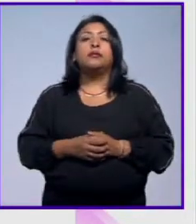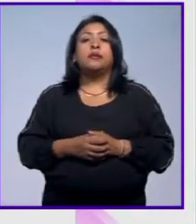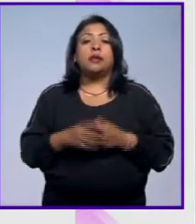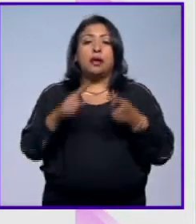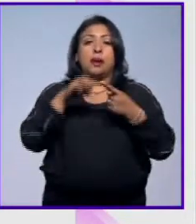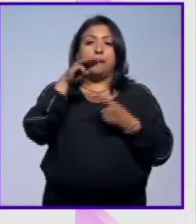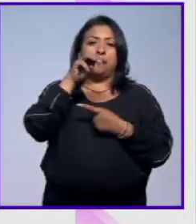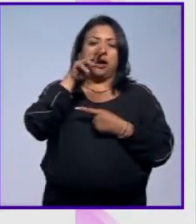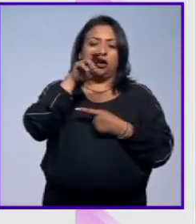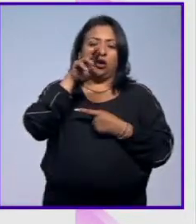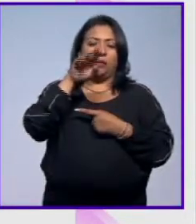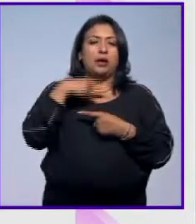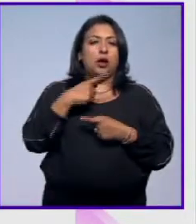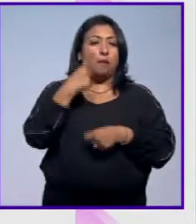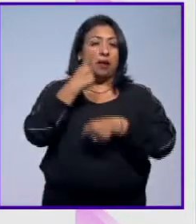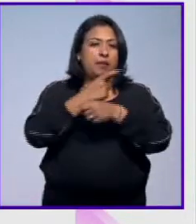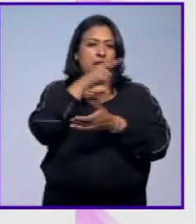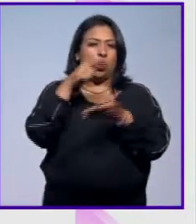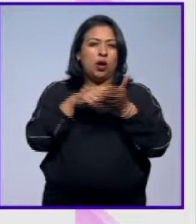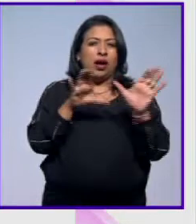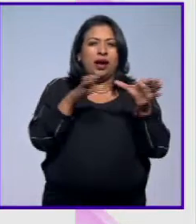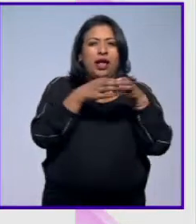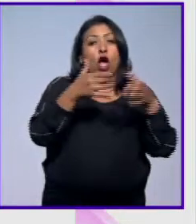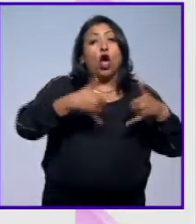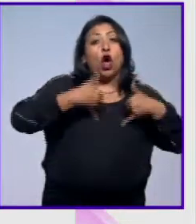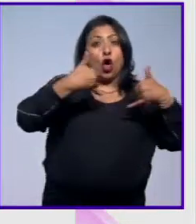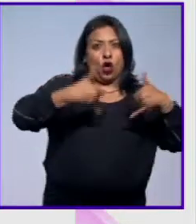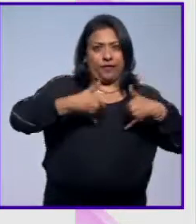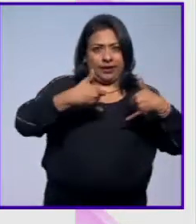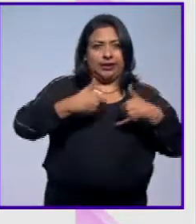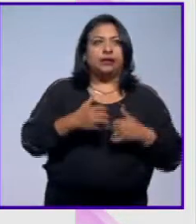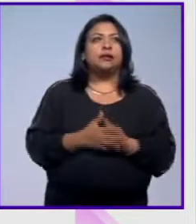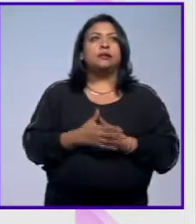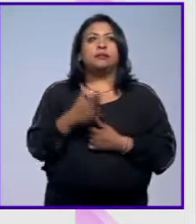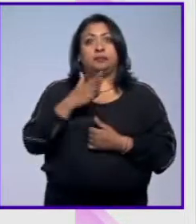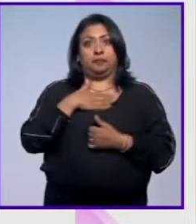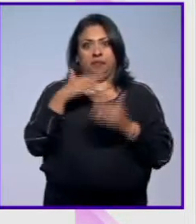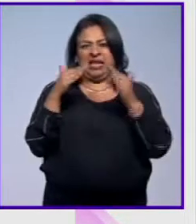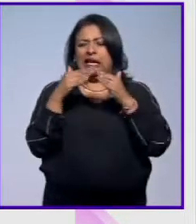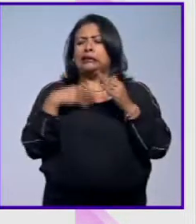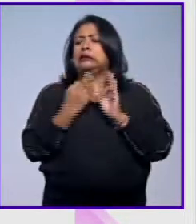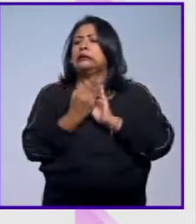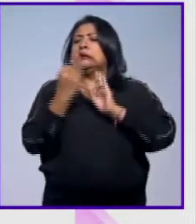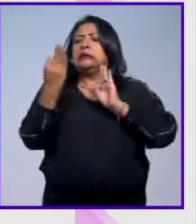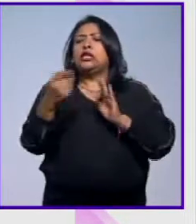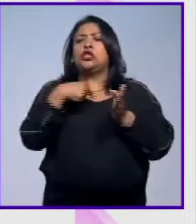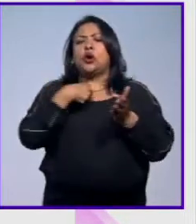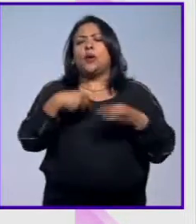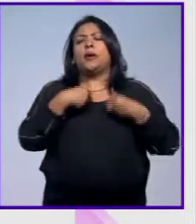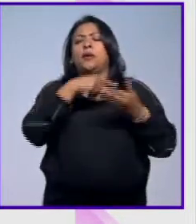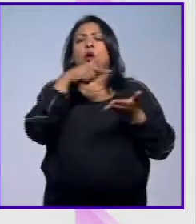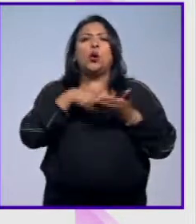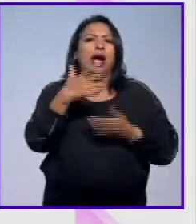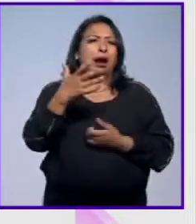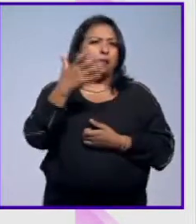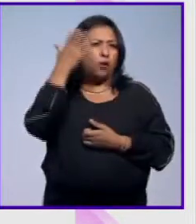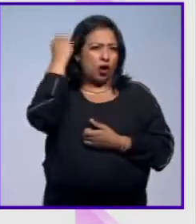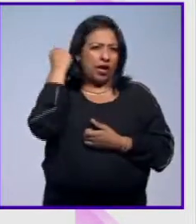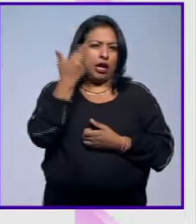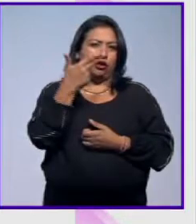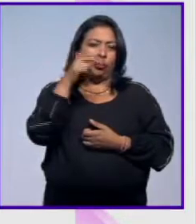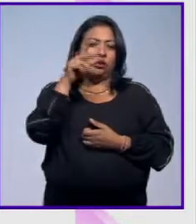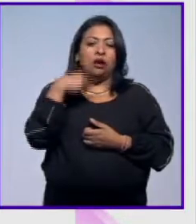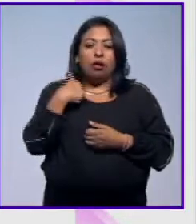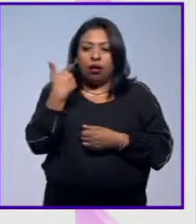Marlon Emilio Celis fue el primer lugar en la categoría jóvenes. Pues en mi casa cerca, yo vivo en Huichilac, Morelos. Entonces ahí encontré